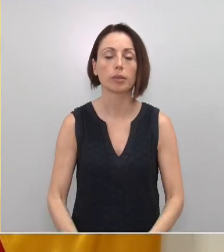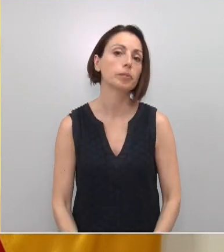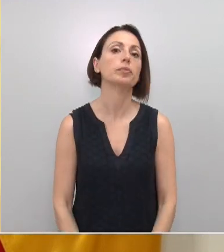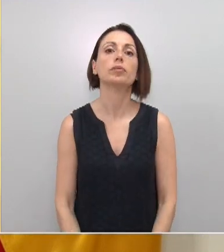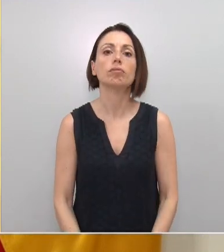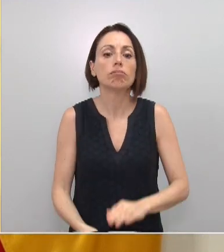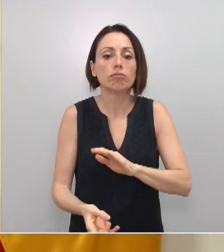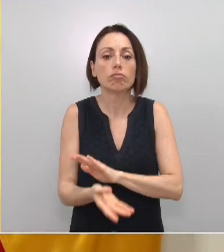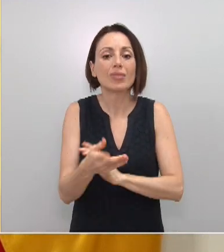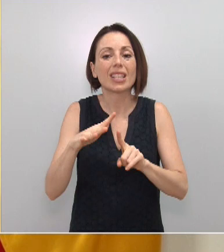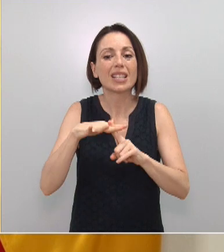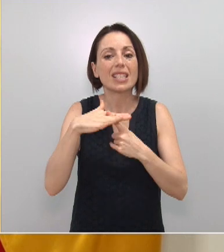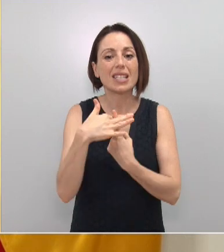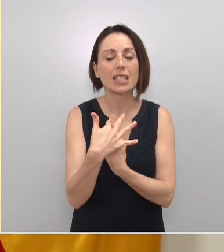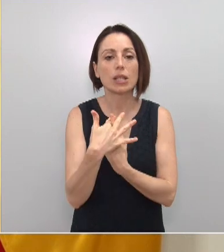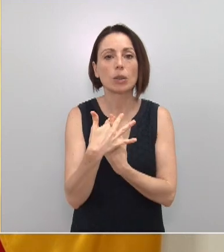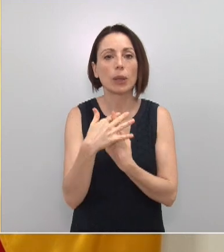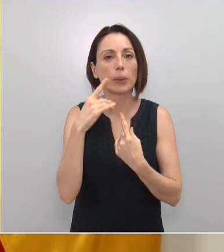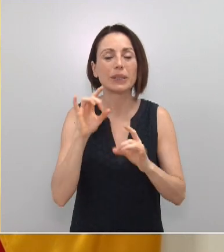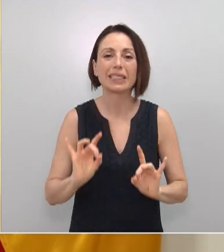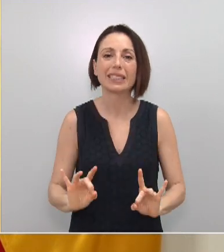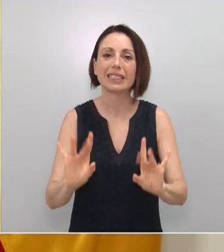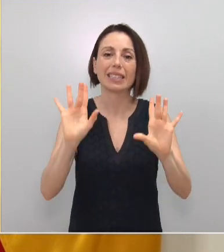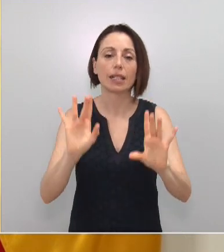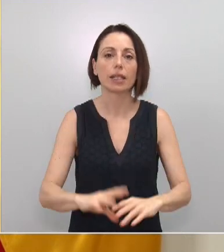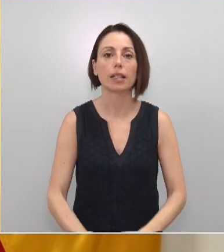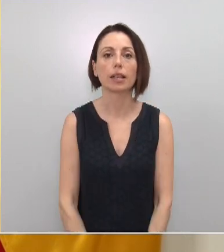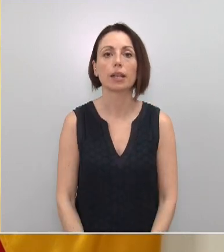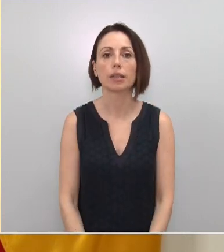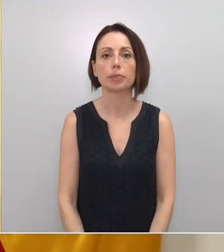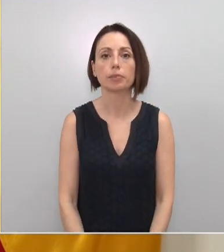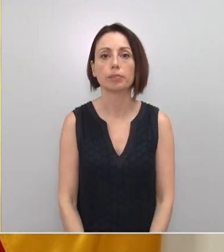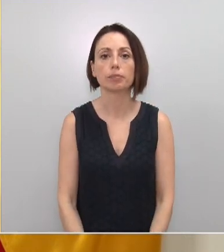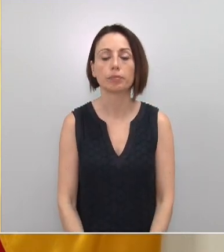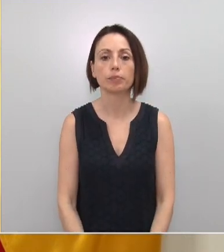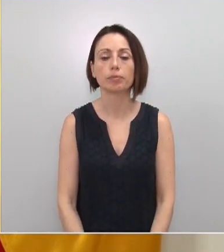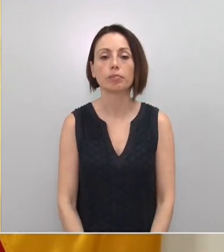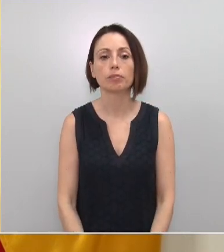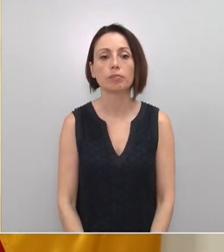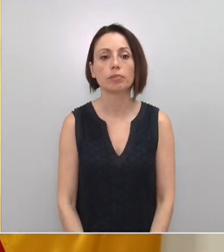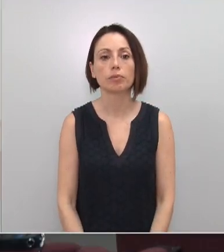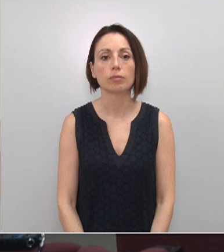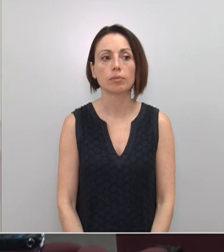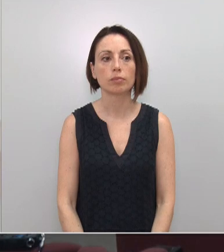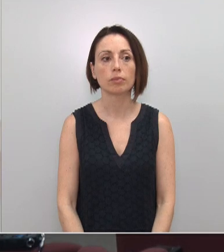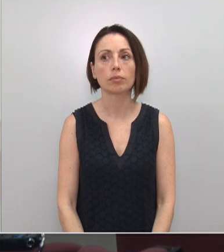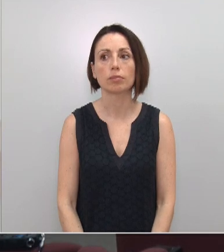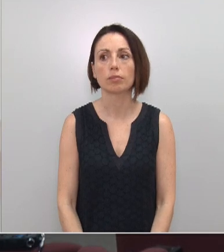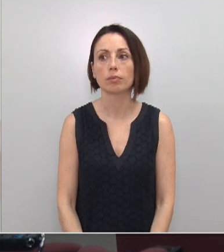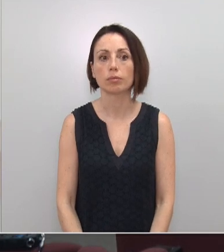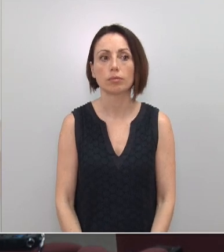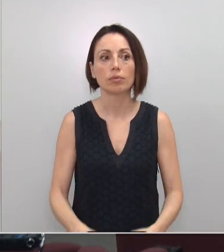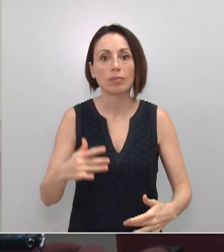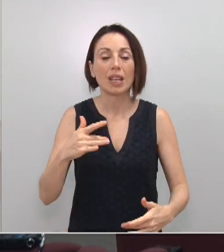brote ahí, ninguna situación delicada. O sea, que yo creo que ahí podemos dar por zanjado esa situación. ¿Pero son las personas que se asocian? A los